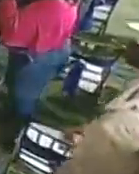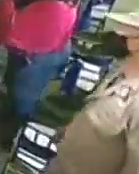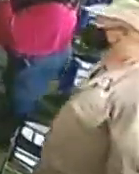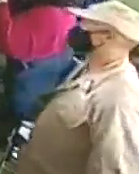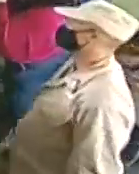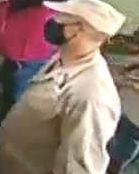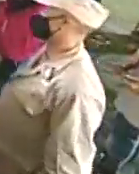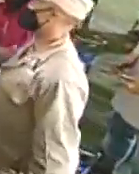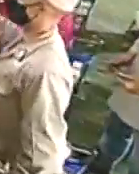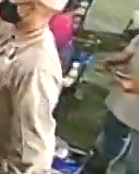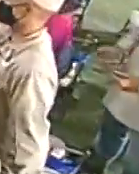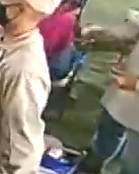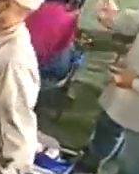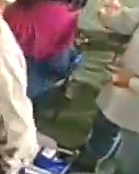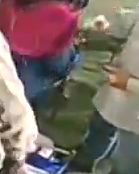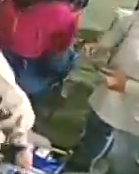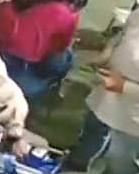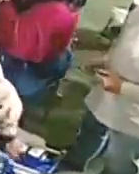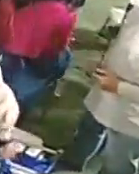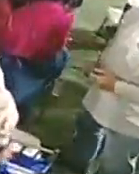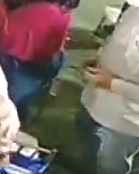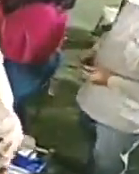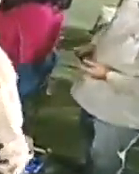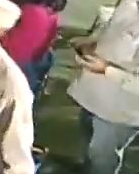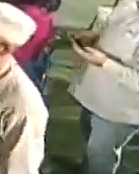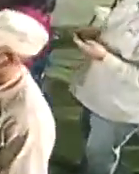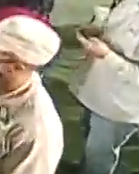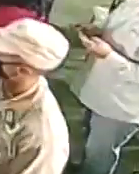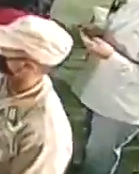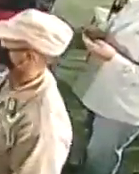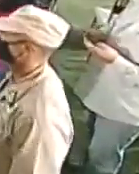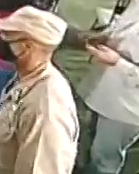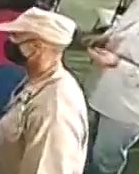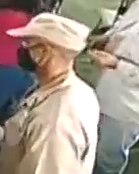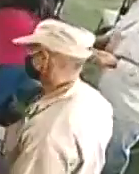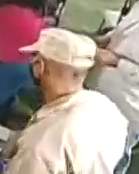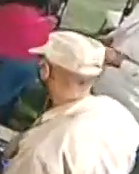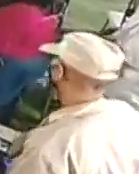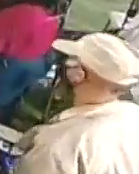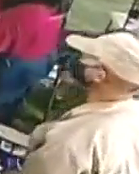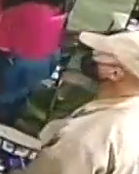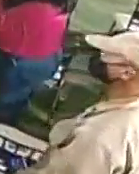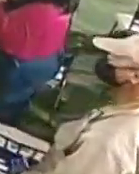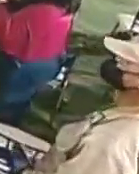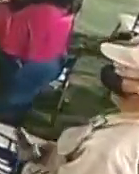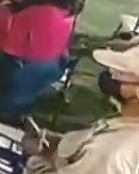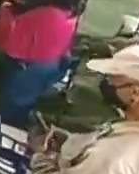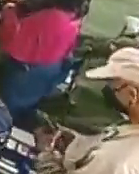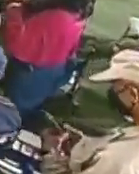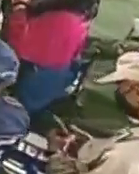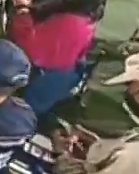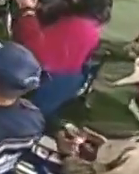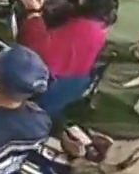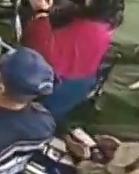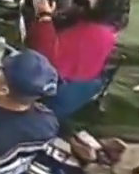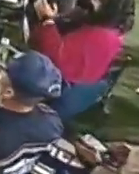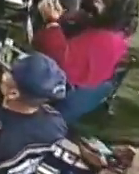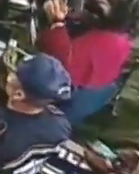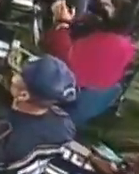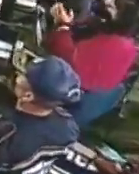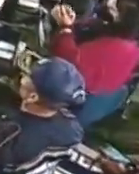del centro, de estudio, de la crisis, ambiental, global, en el instituto, venezolano, de investigación,